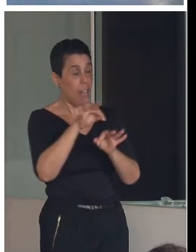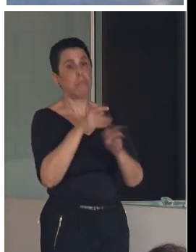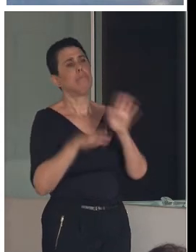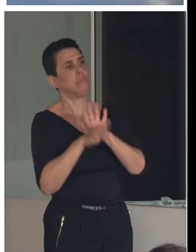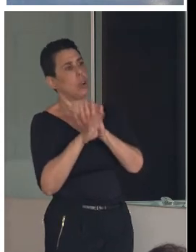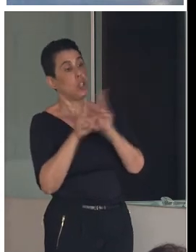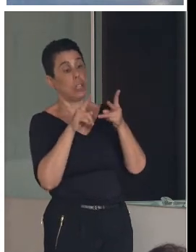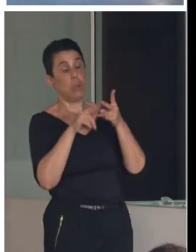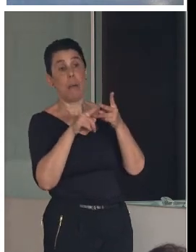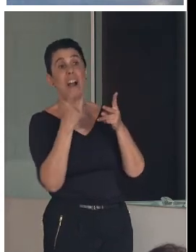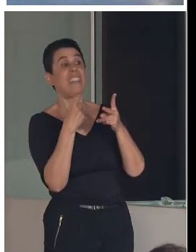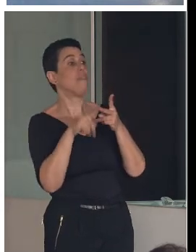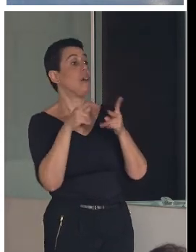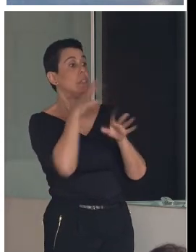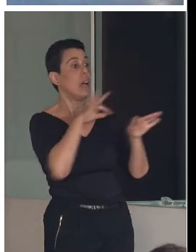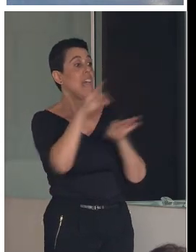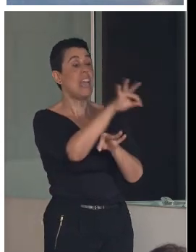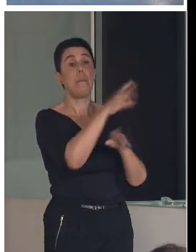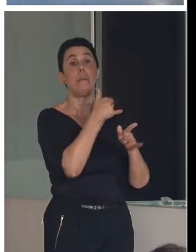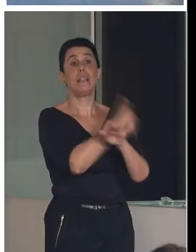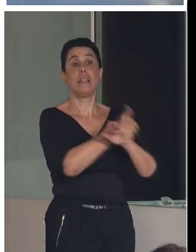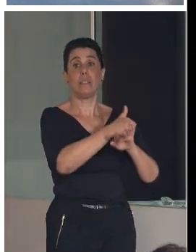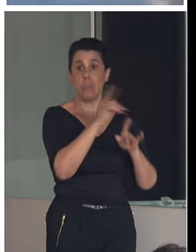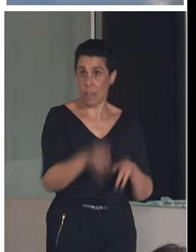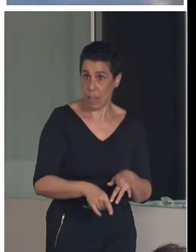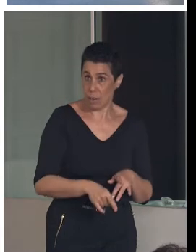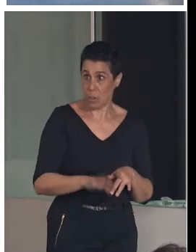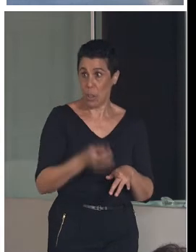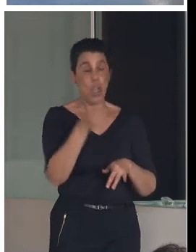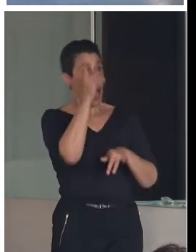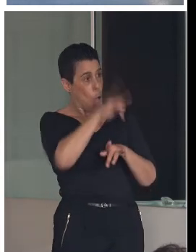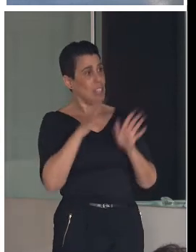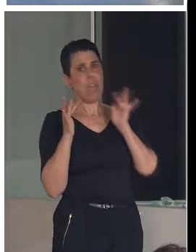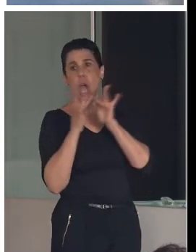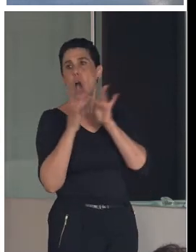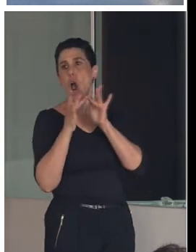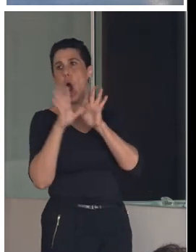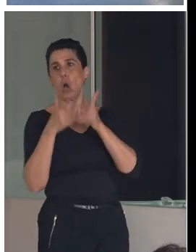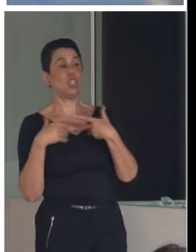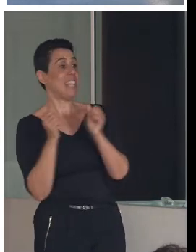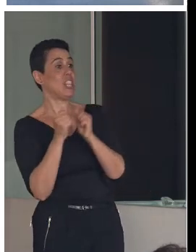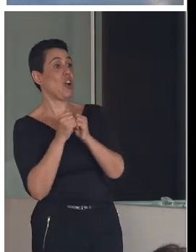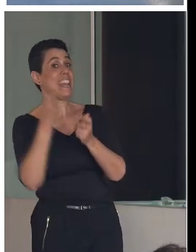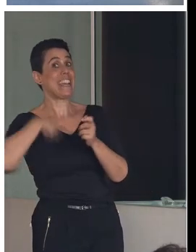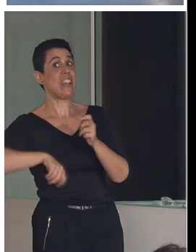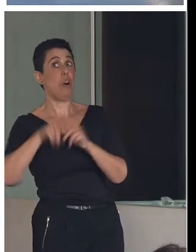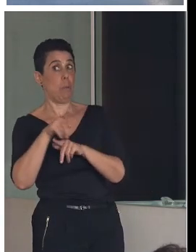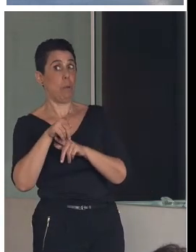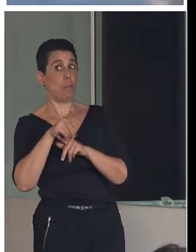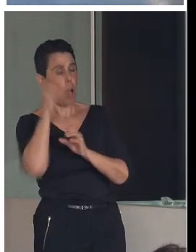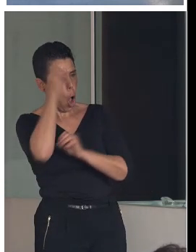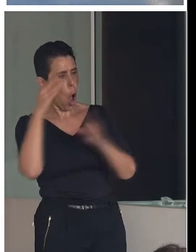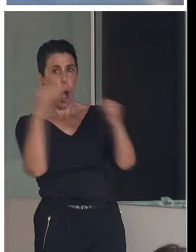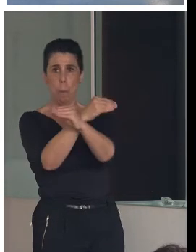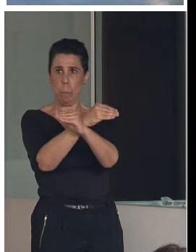de la zona, con el herrero, que a pesar de que piensa distinto, es un agente vinculado, tengo que